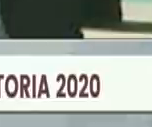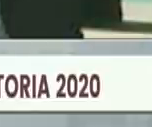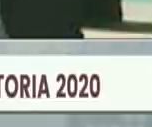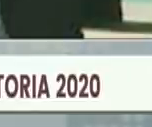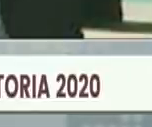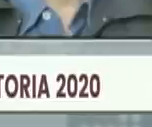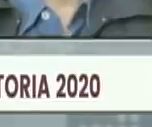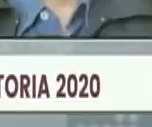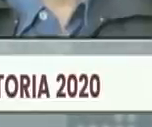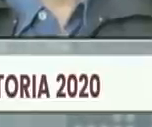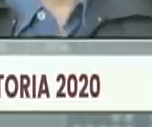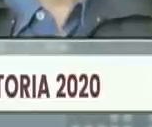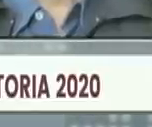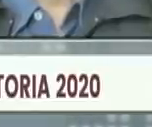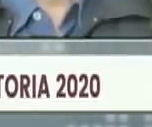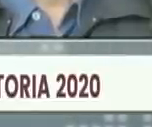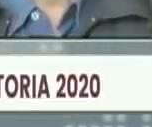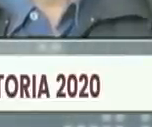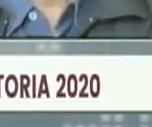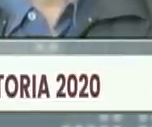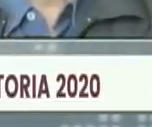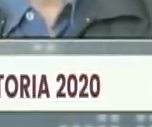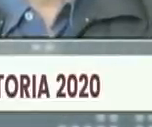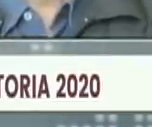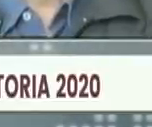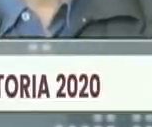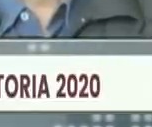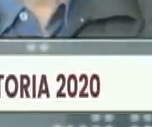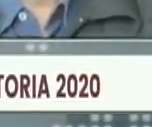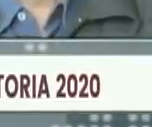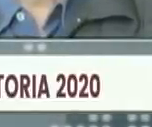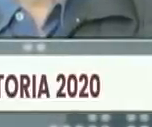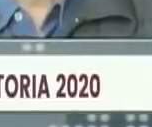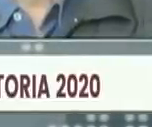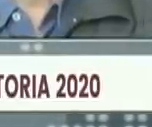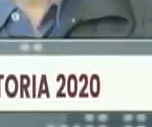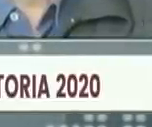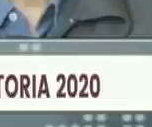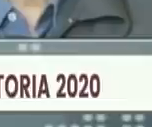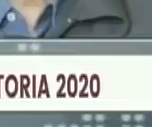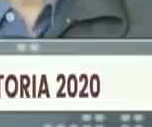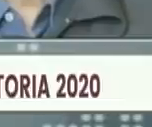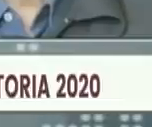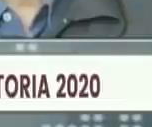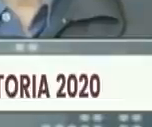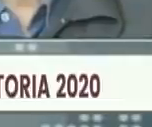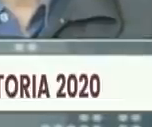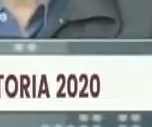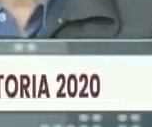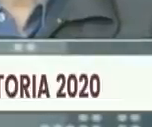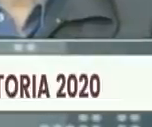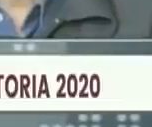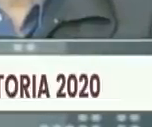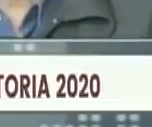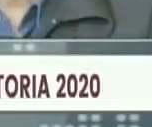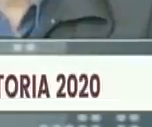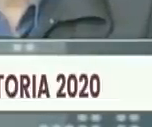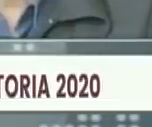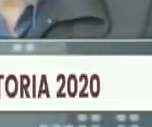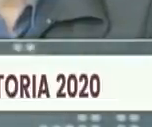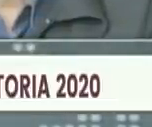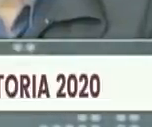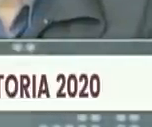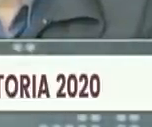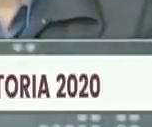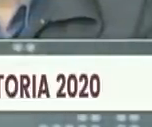en los diversos géneros a exaltar la historia de la República Bolivariana de Venezuela y el